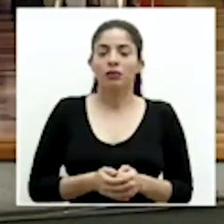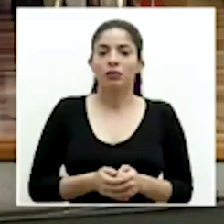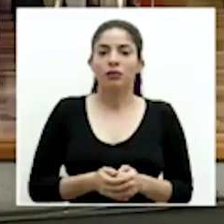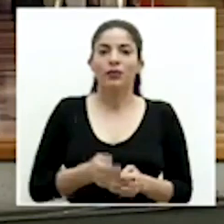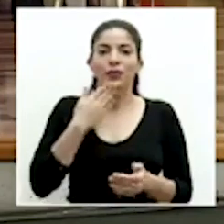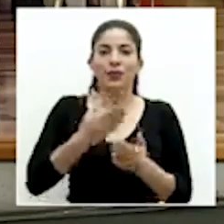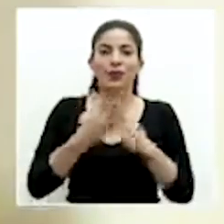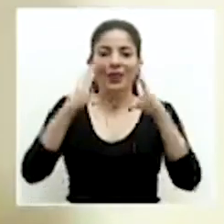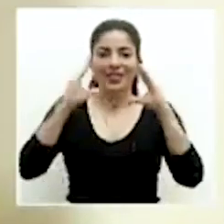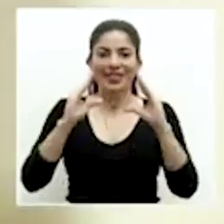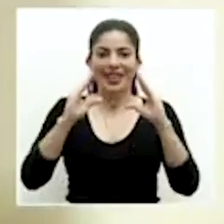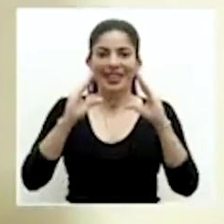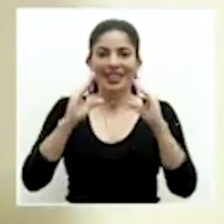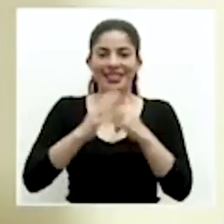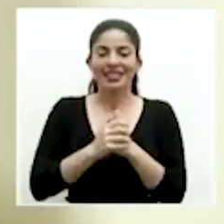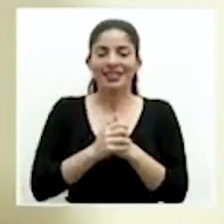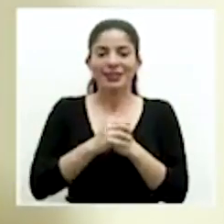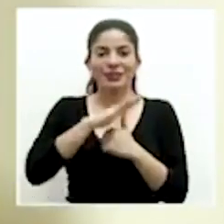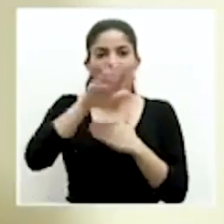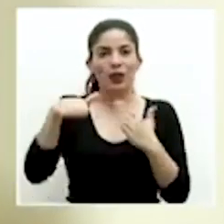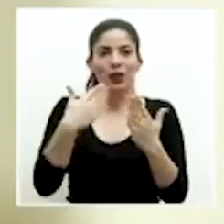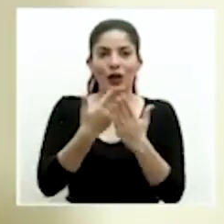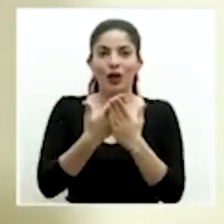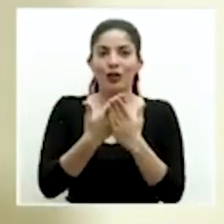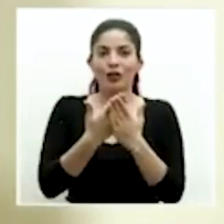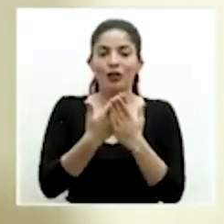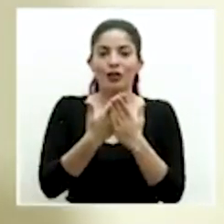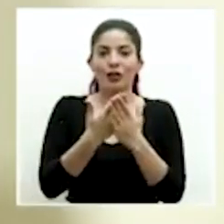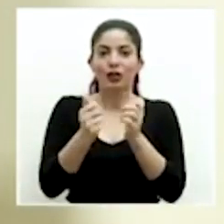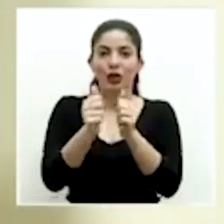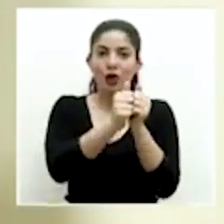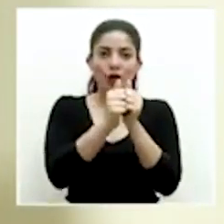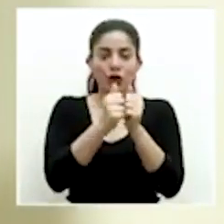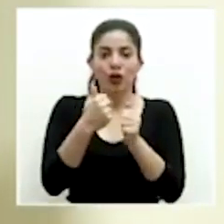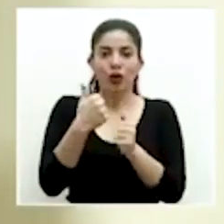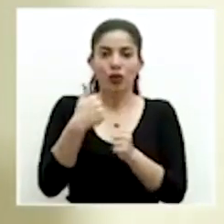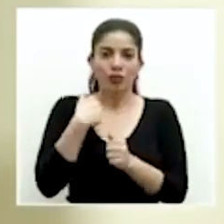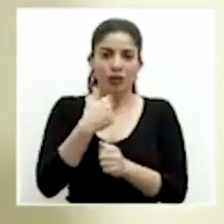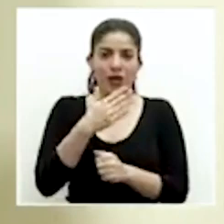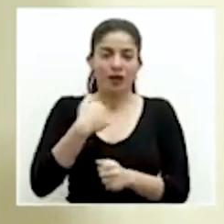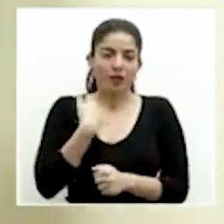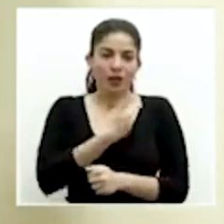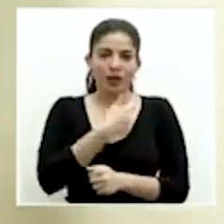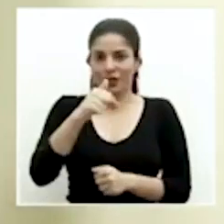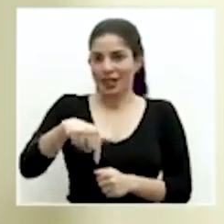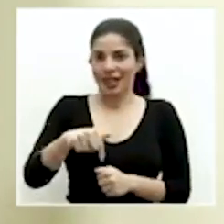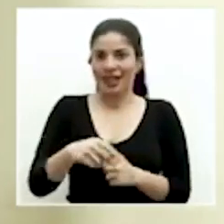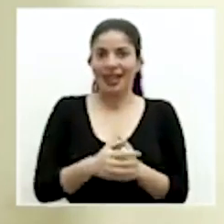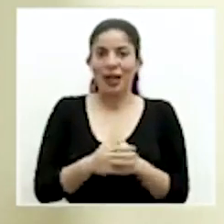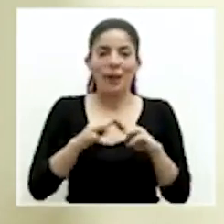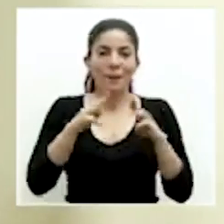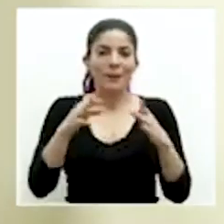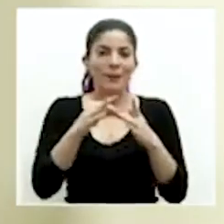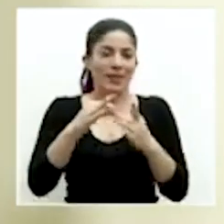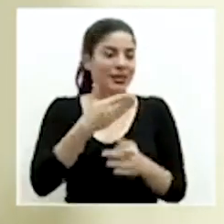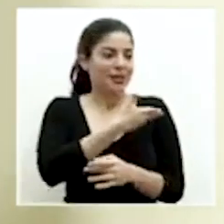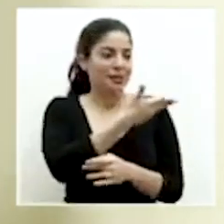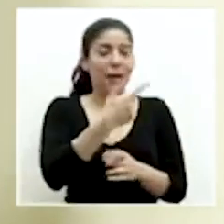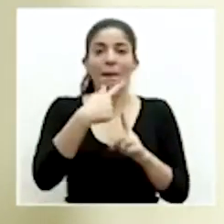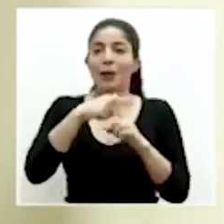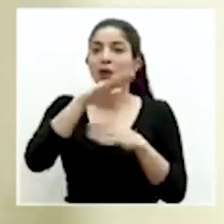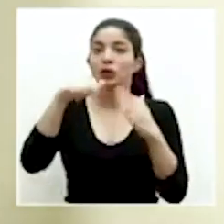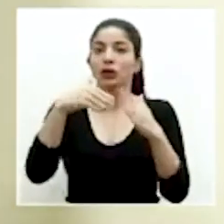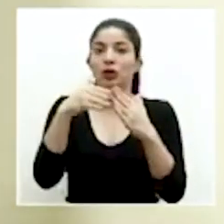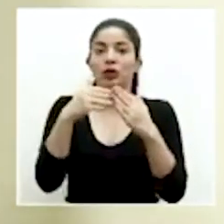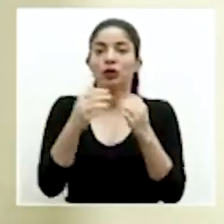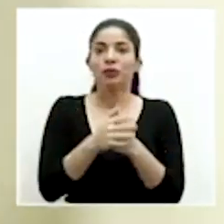Muy buenas tardes a todos los que me acompañan acá en la mesa principal y todos los que